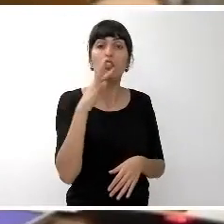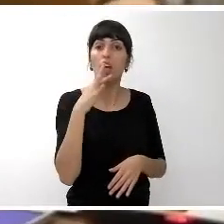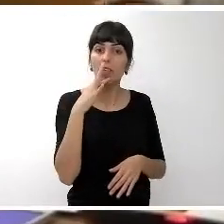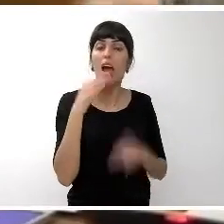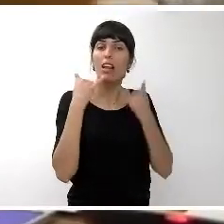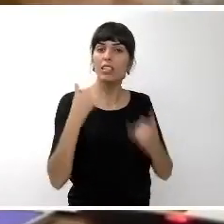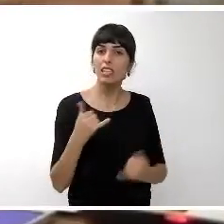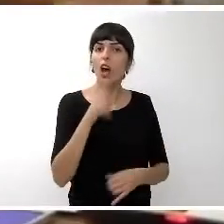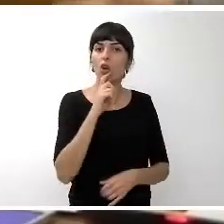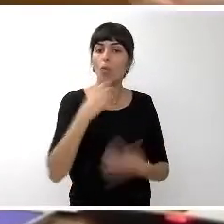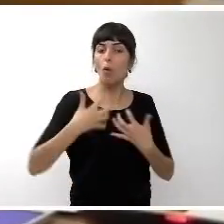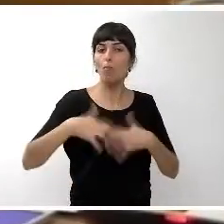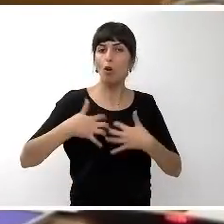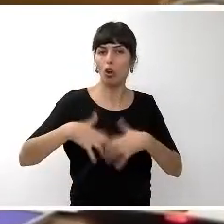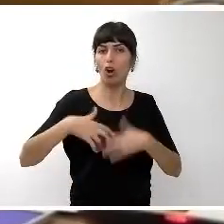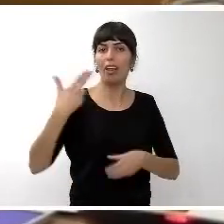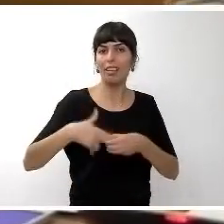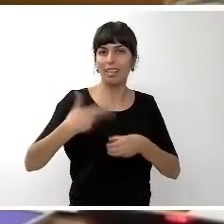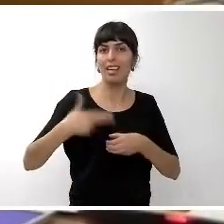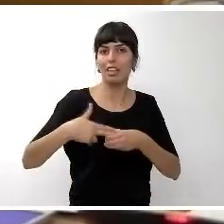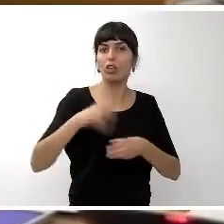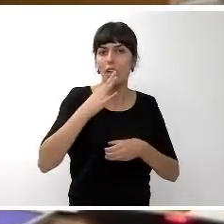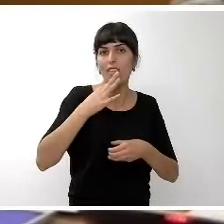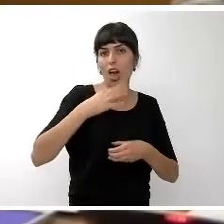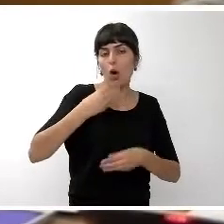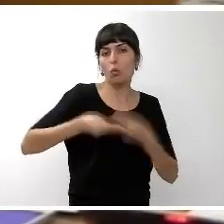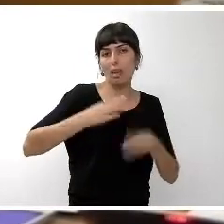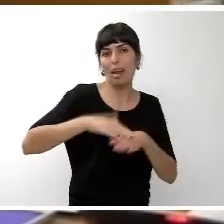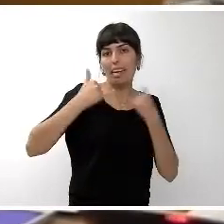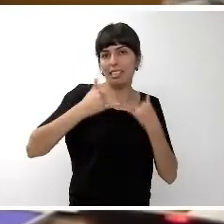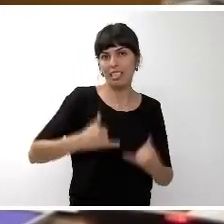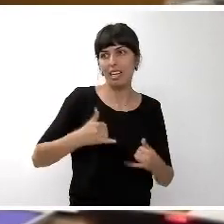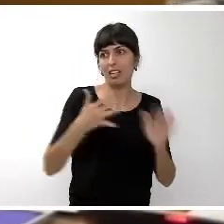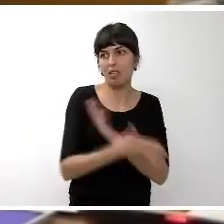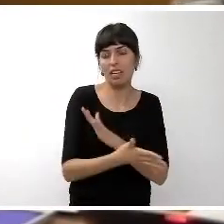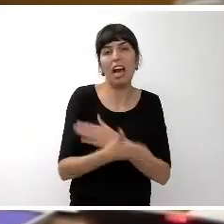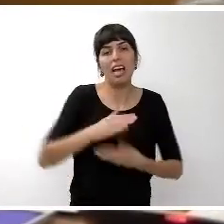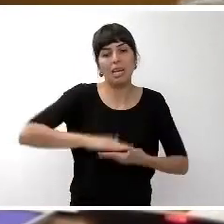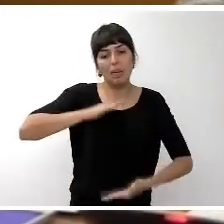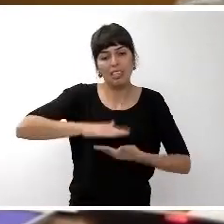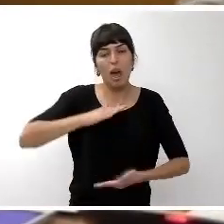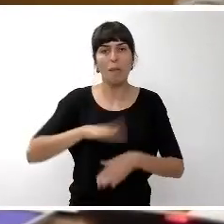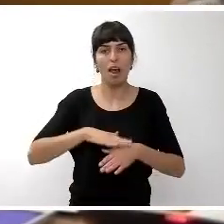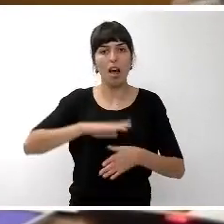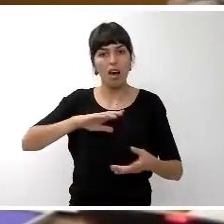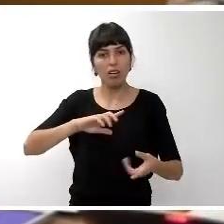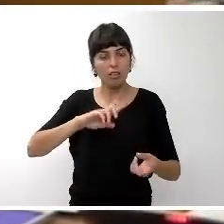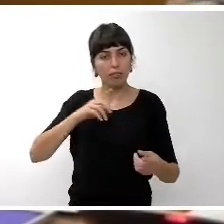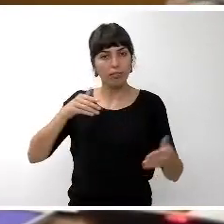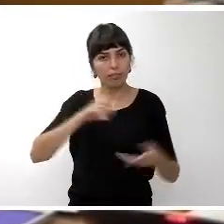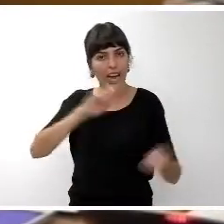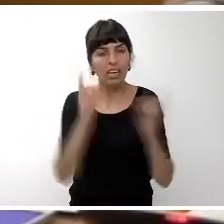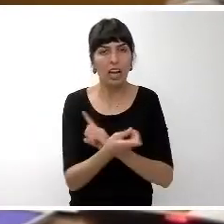un motor de diésel de gasoil digamos la capacidad de penetración la capacidad de imbricación